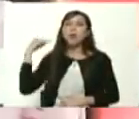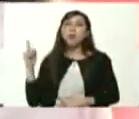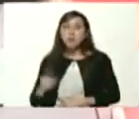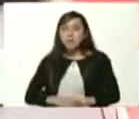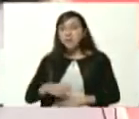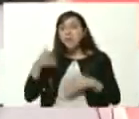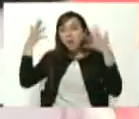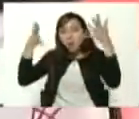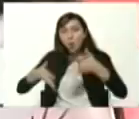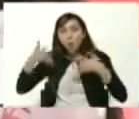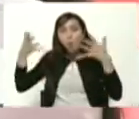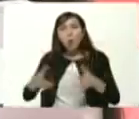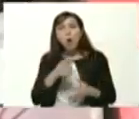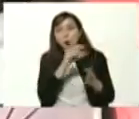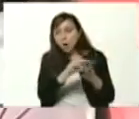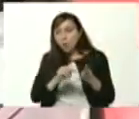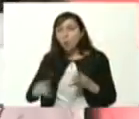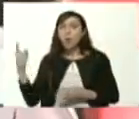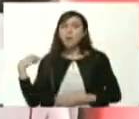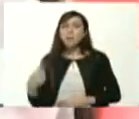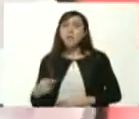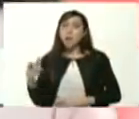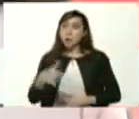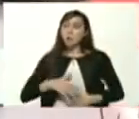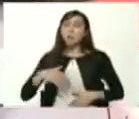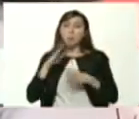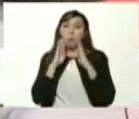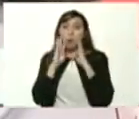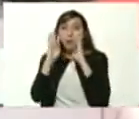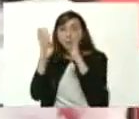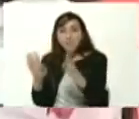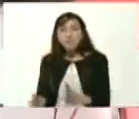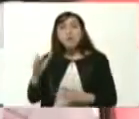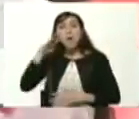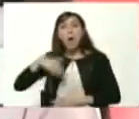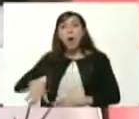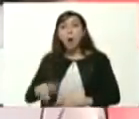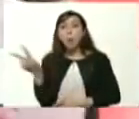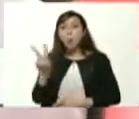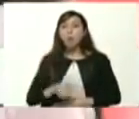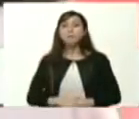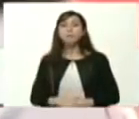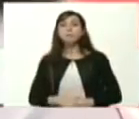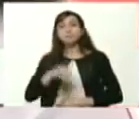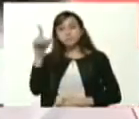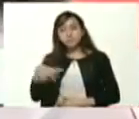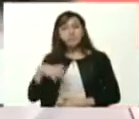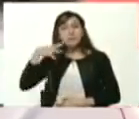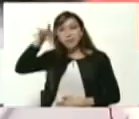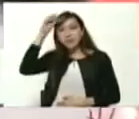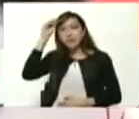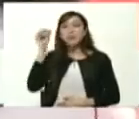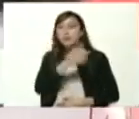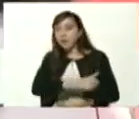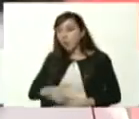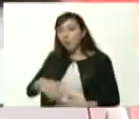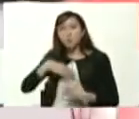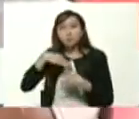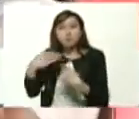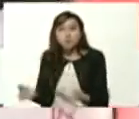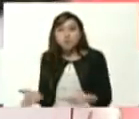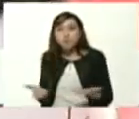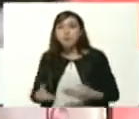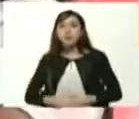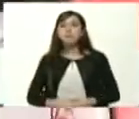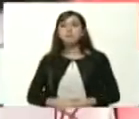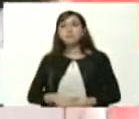tienen esas carreras que sabemos que les van a beneficiar a ellos que van a beneficiar al país y como lo entienden están apostando a cada uno de ellas de verdad los jóvenes